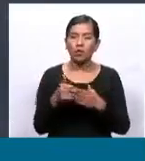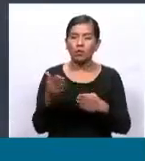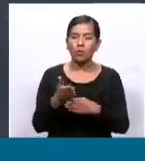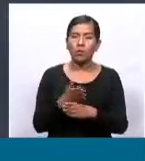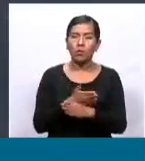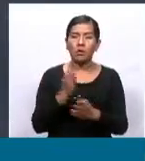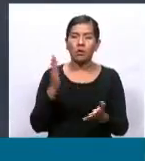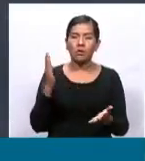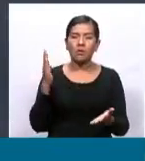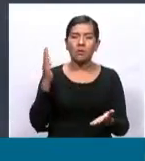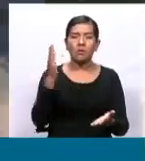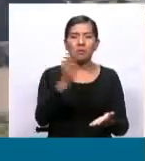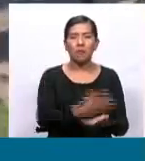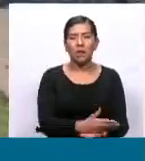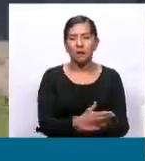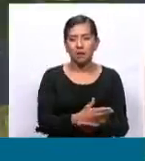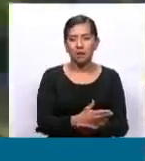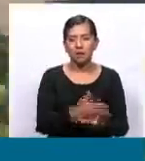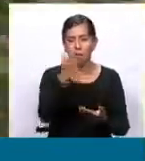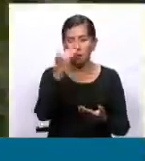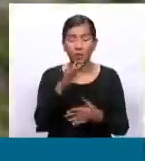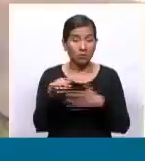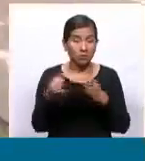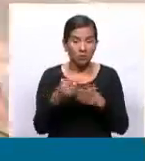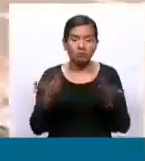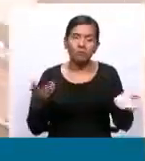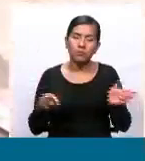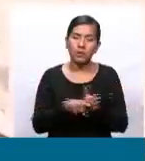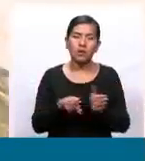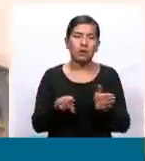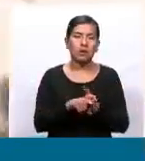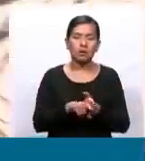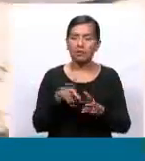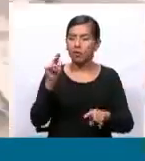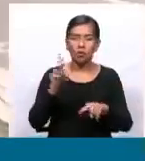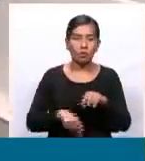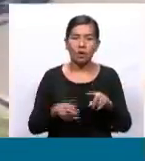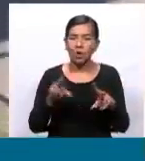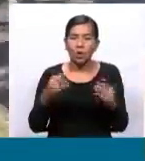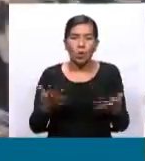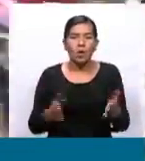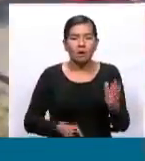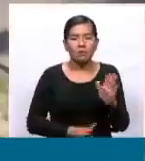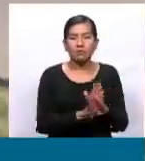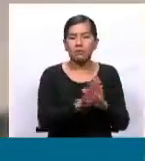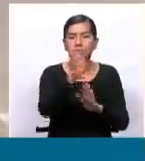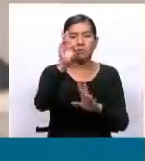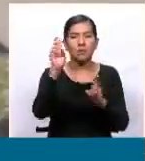paralizando. Y esto es totalmente negativo para el crecimiento de la economía.